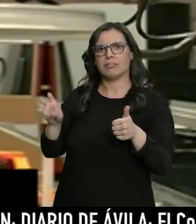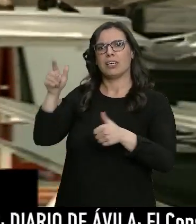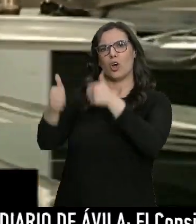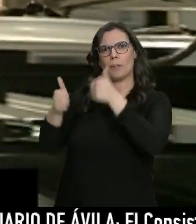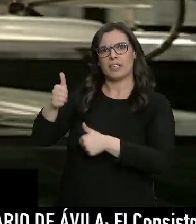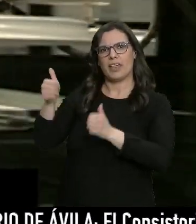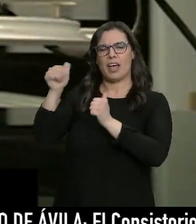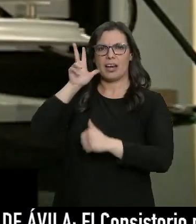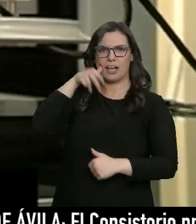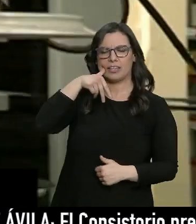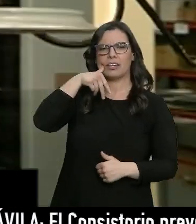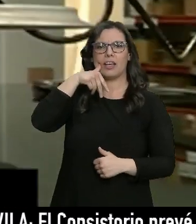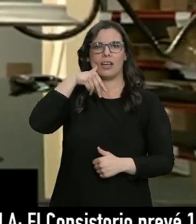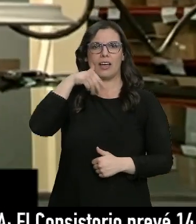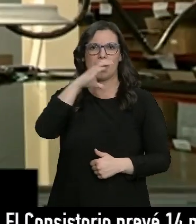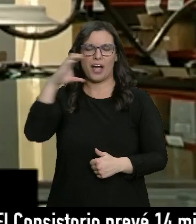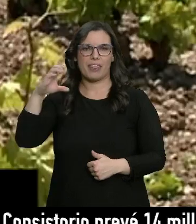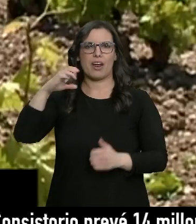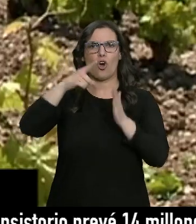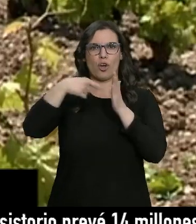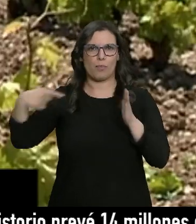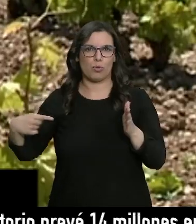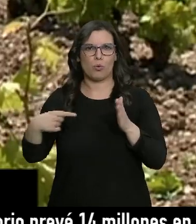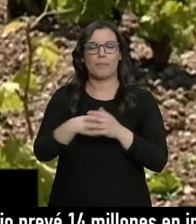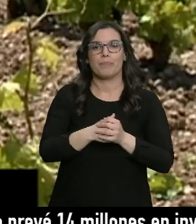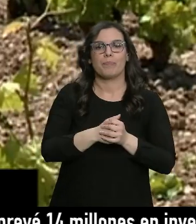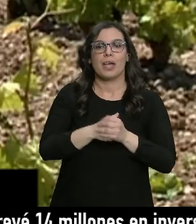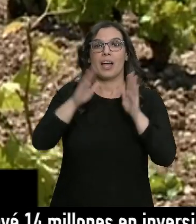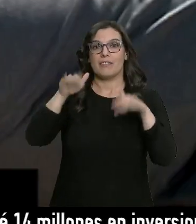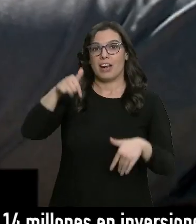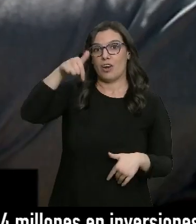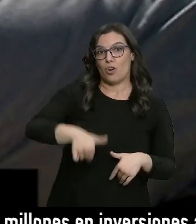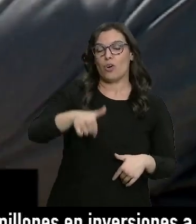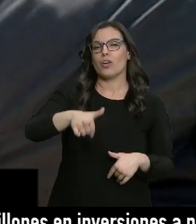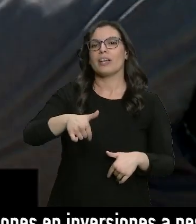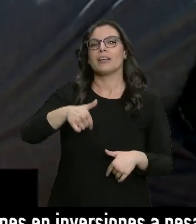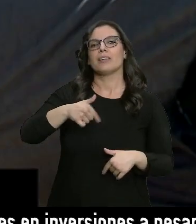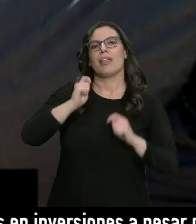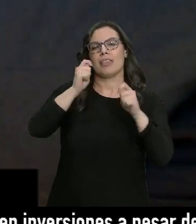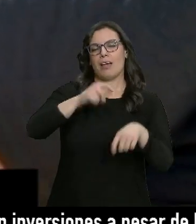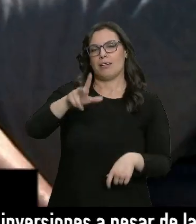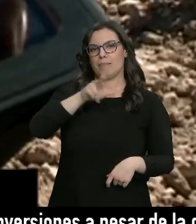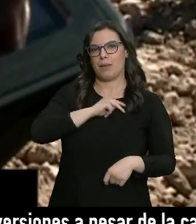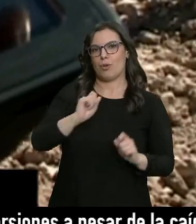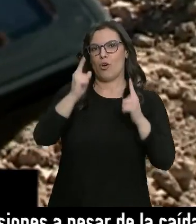Guipúzcoa. La empresa ganadora se conocerá a mediodía y será el rey Felipe VI quien entregue el galardón.